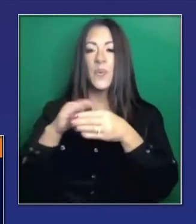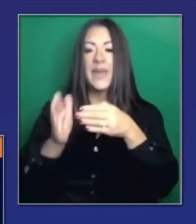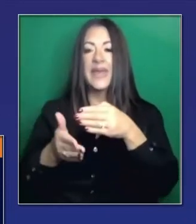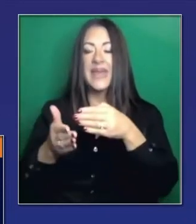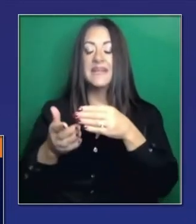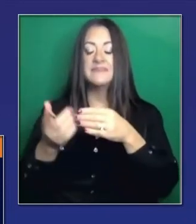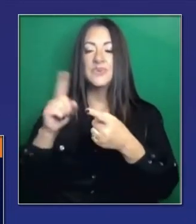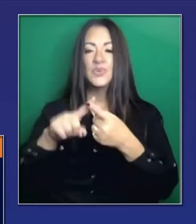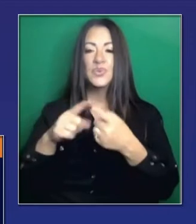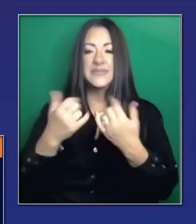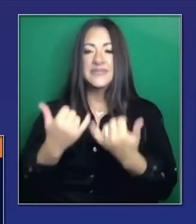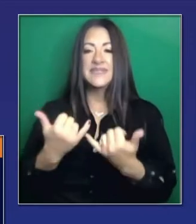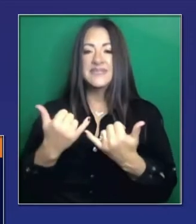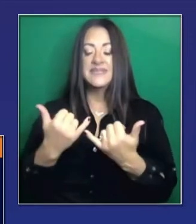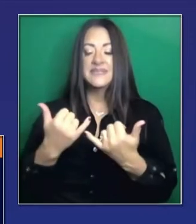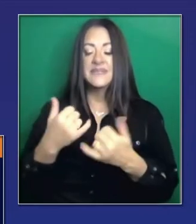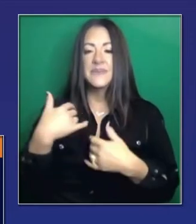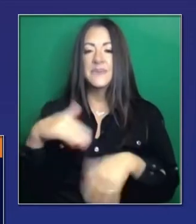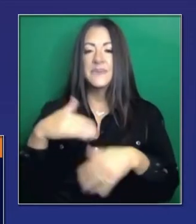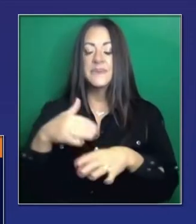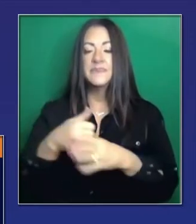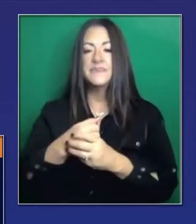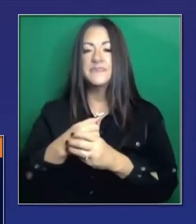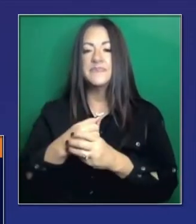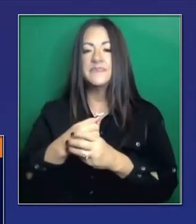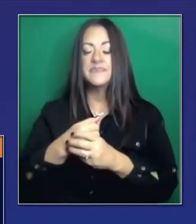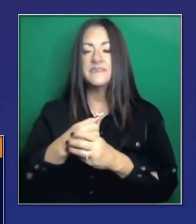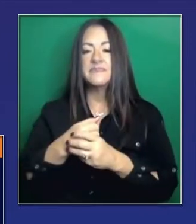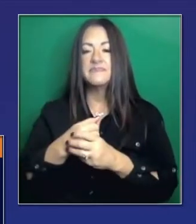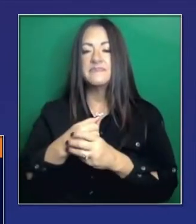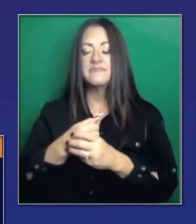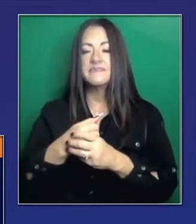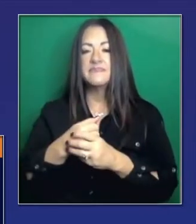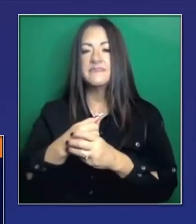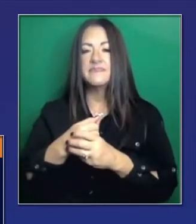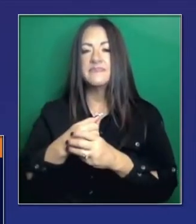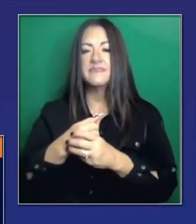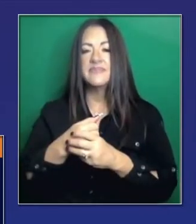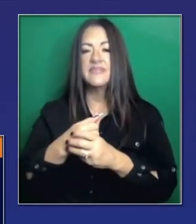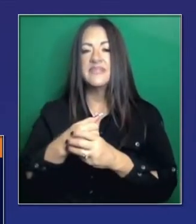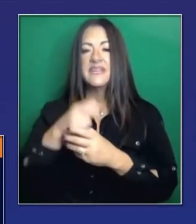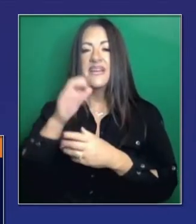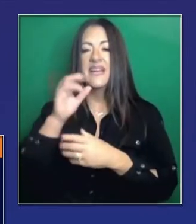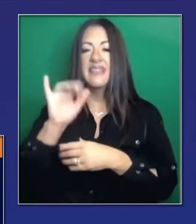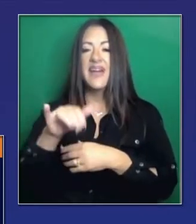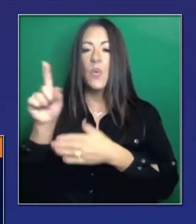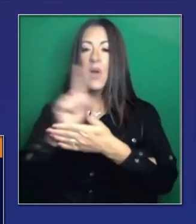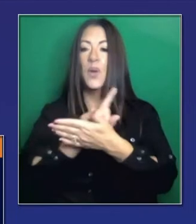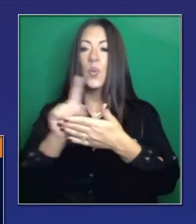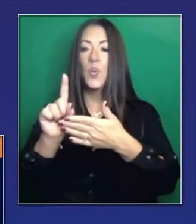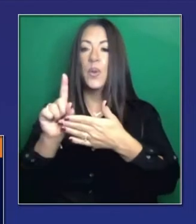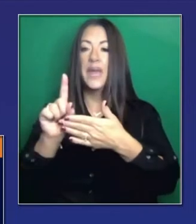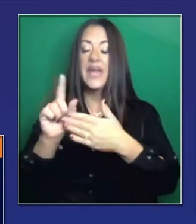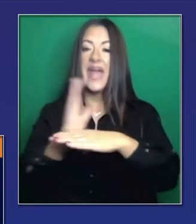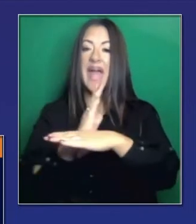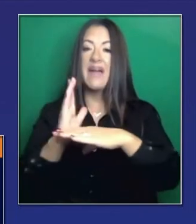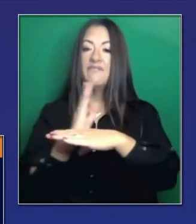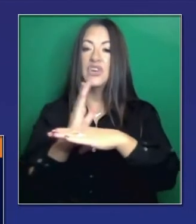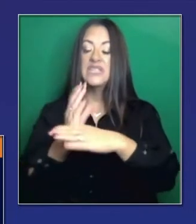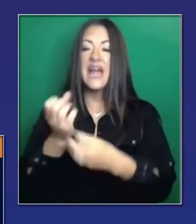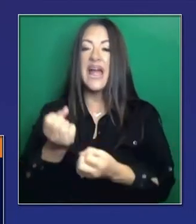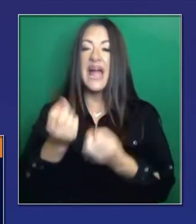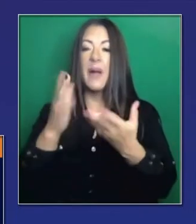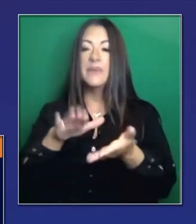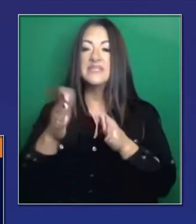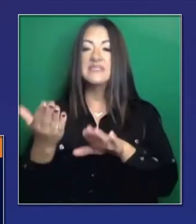datos de recolección de pruebas y los días festivos. Así que este promedio de 136 vidas perdidas